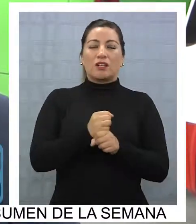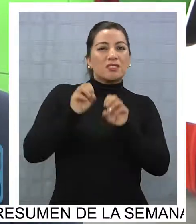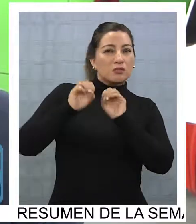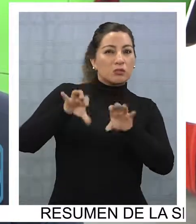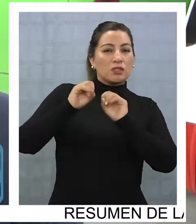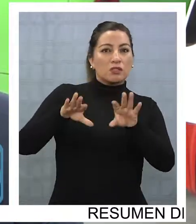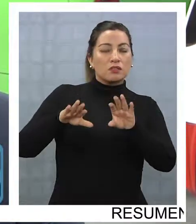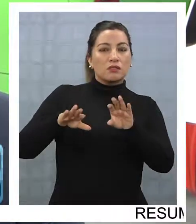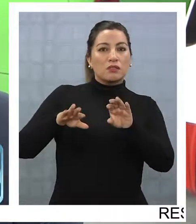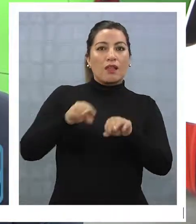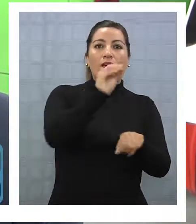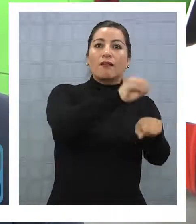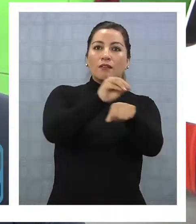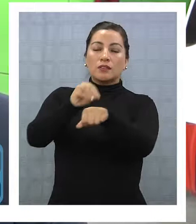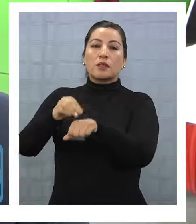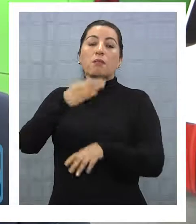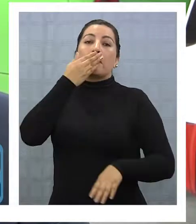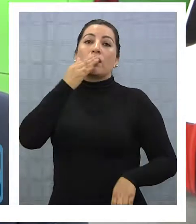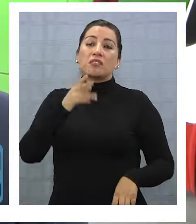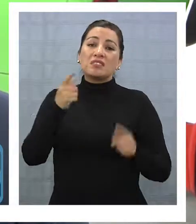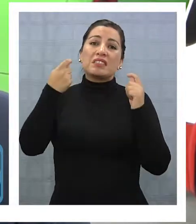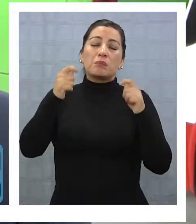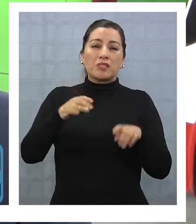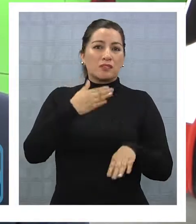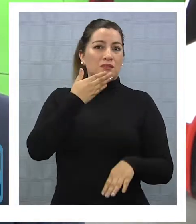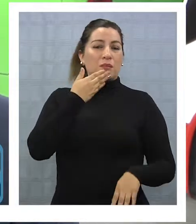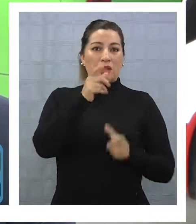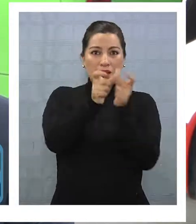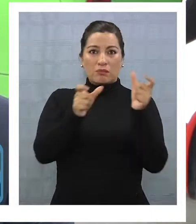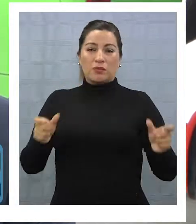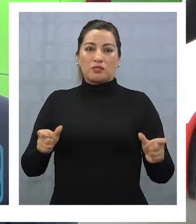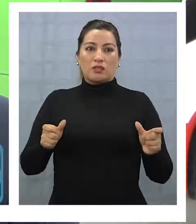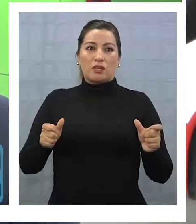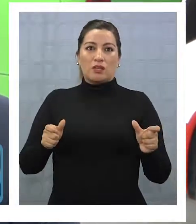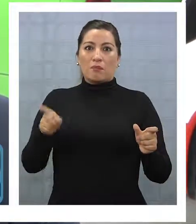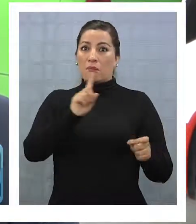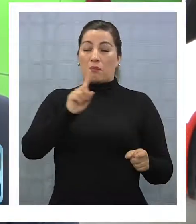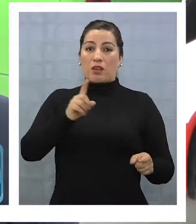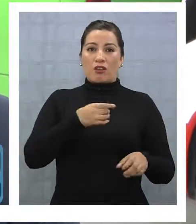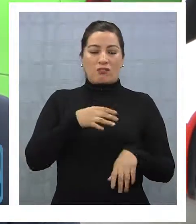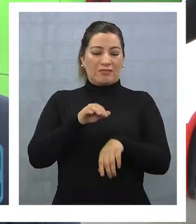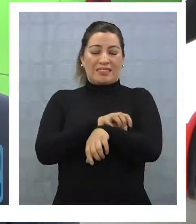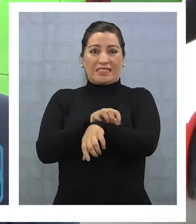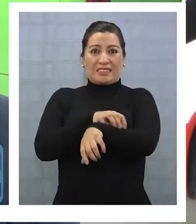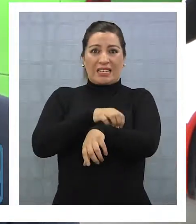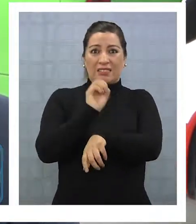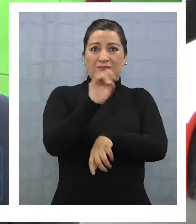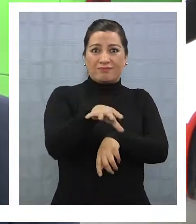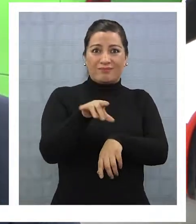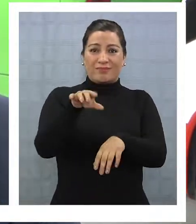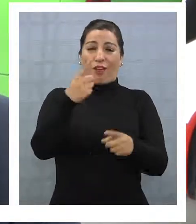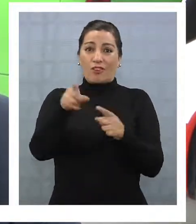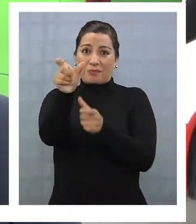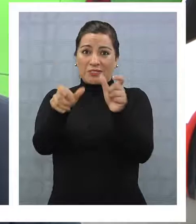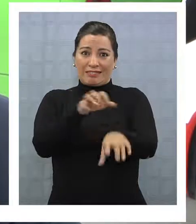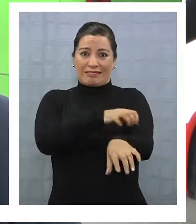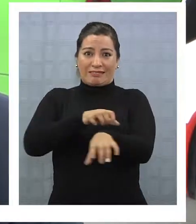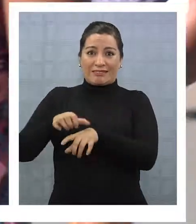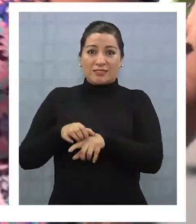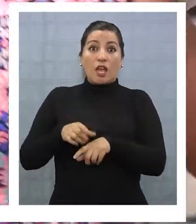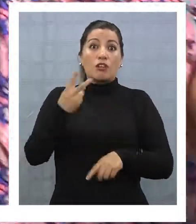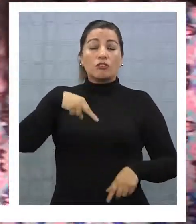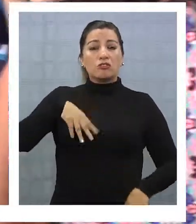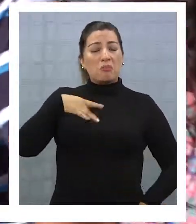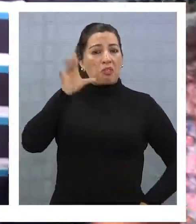promoción, de mejoría, y el tratamiento también de las personas para poder cortar el contagio. Ha ido una, hemos notado una disminución,